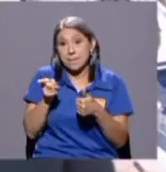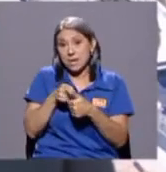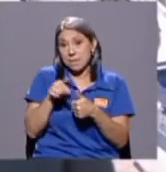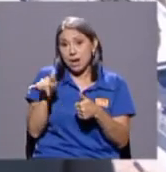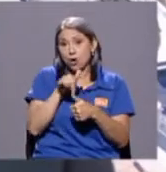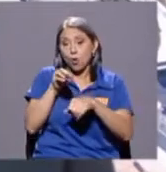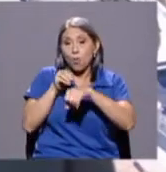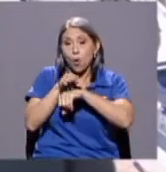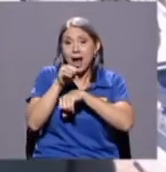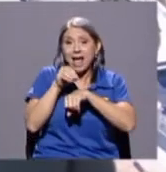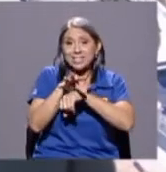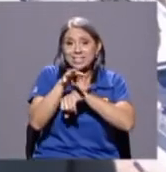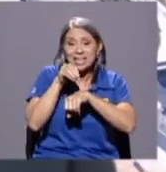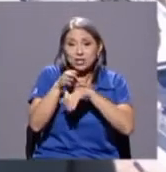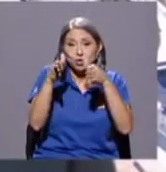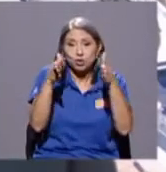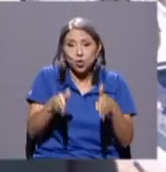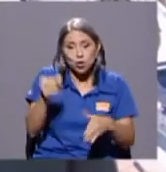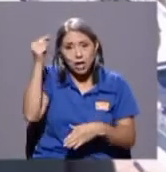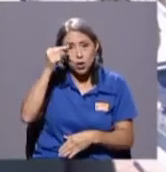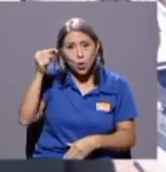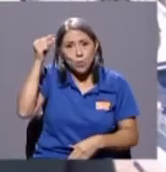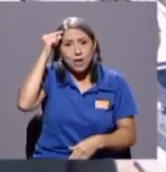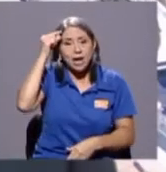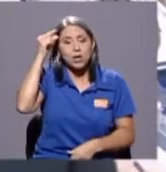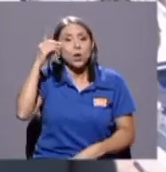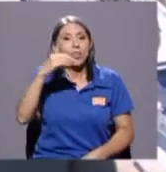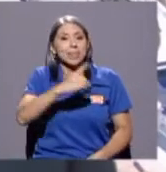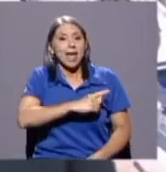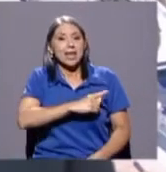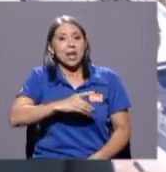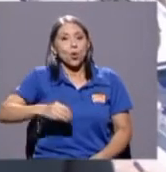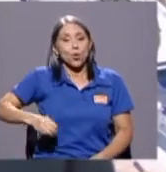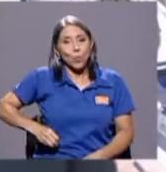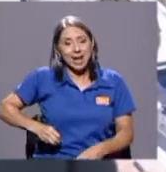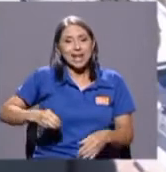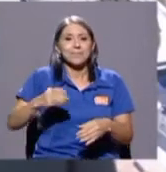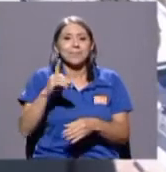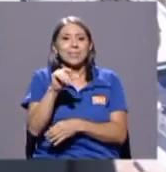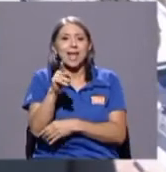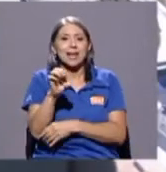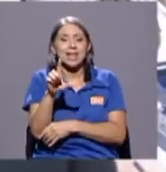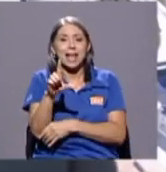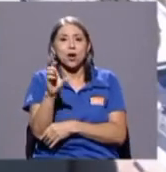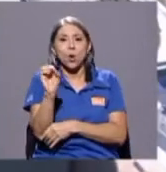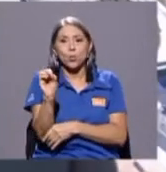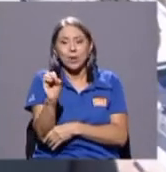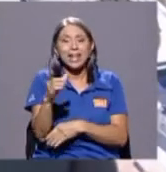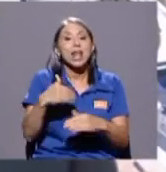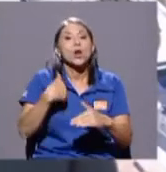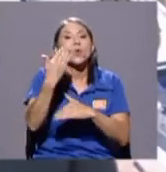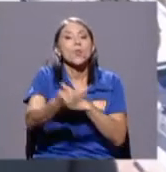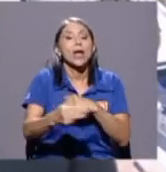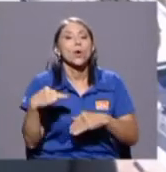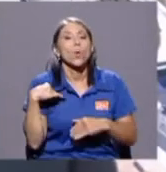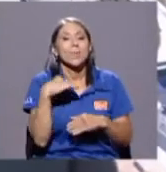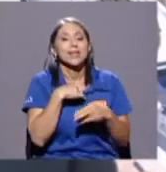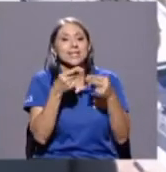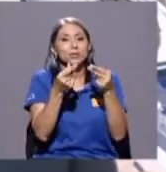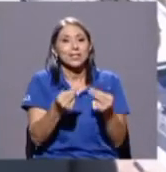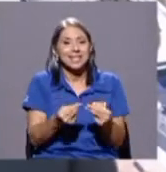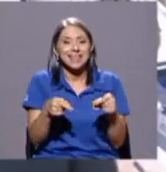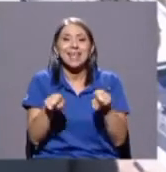asesor del gobierno de don Daniel Uduber y luego como ministro de Hacienda y como presidente del Banco